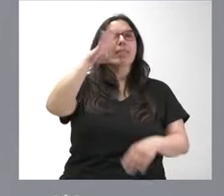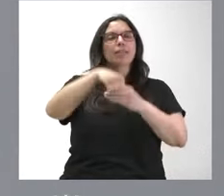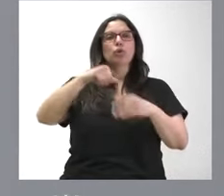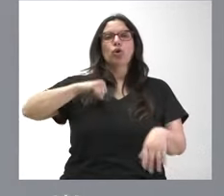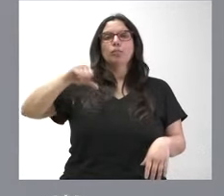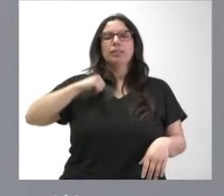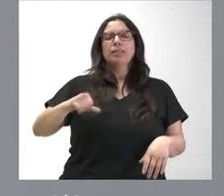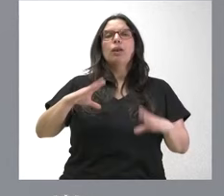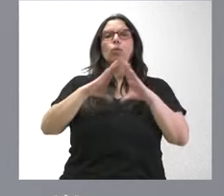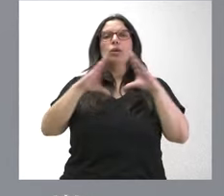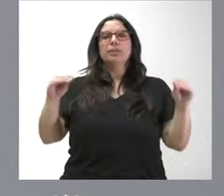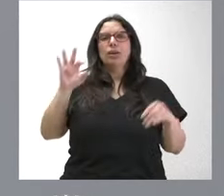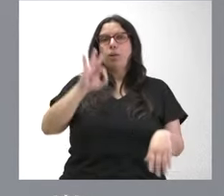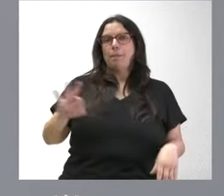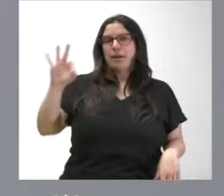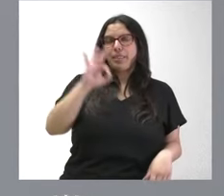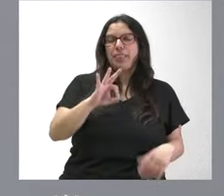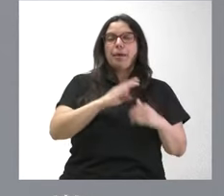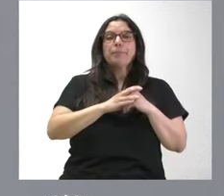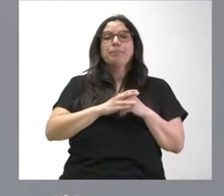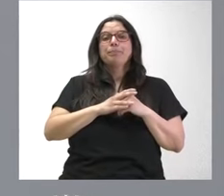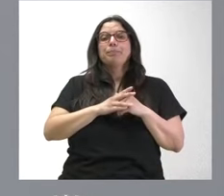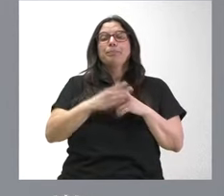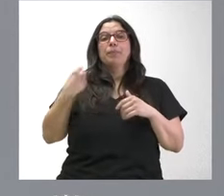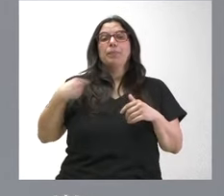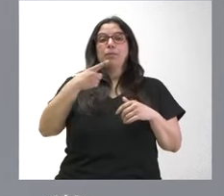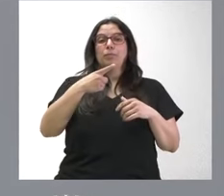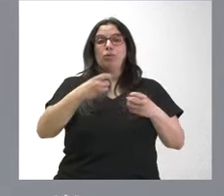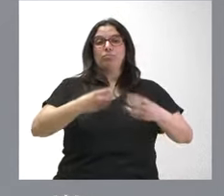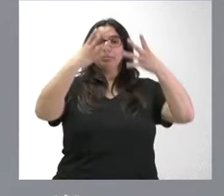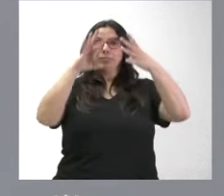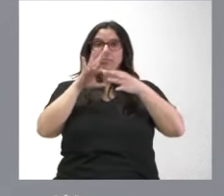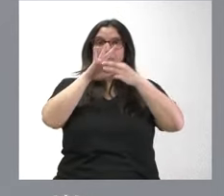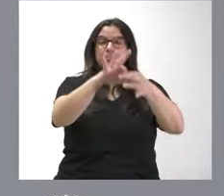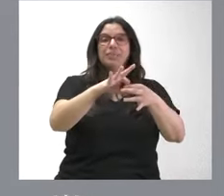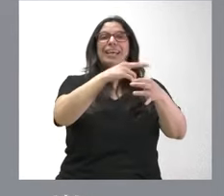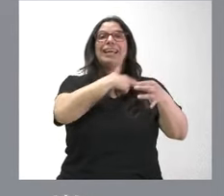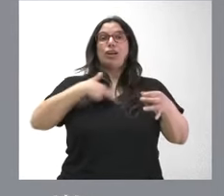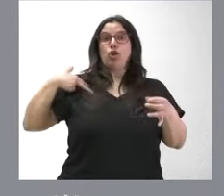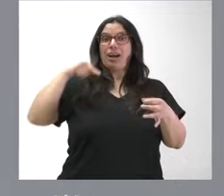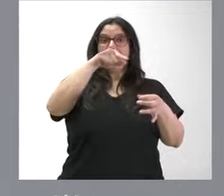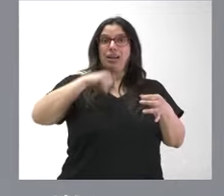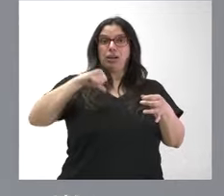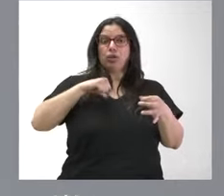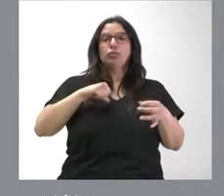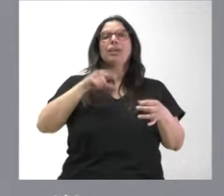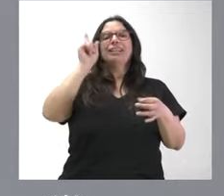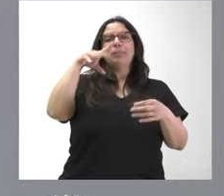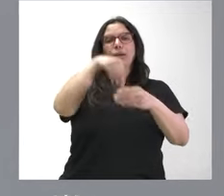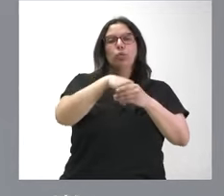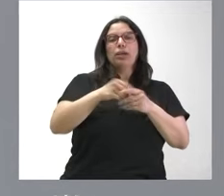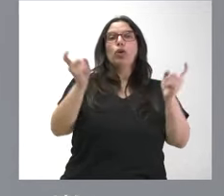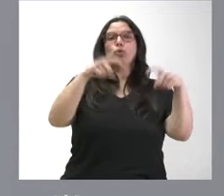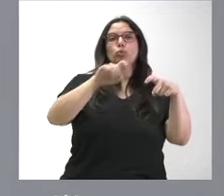Universitario de Palencia. Son las dependencias adscritas al Hospital Río Carrión, incluyendo consultas externas, así como al Hospital